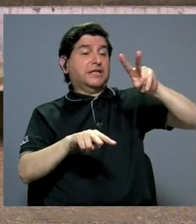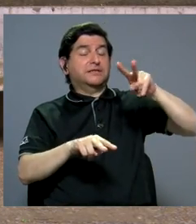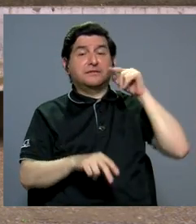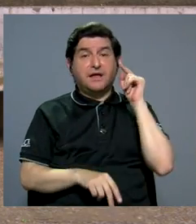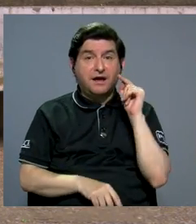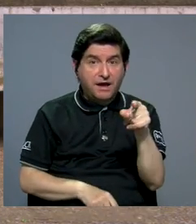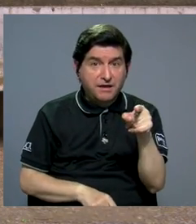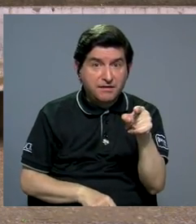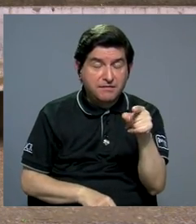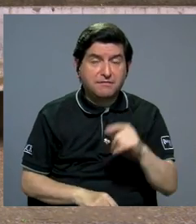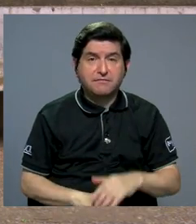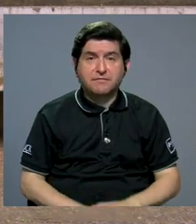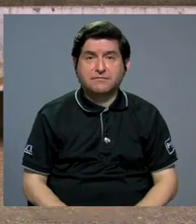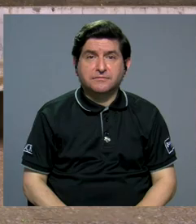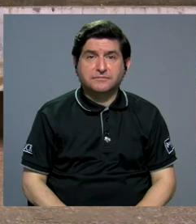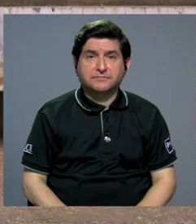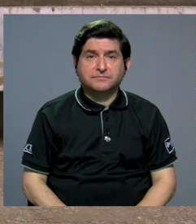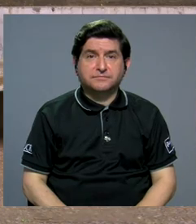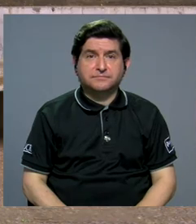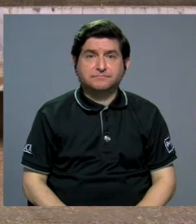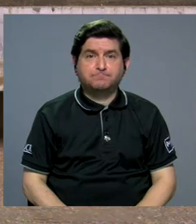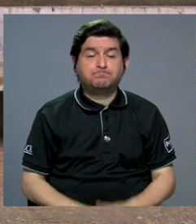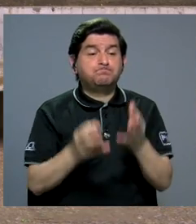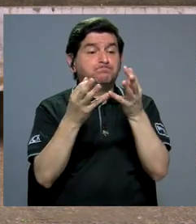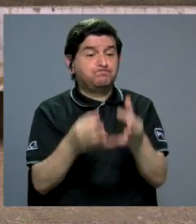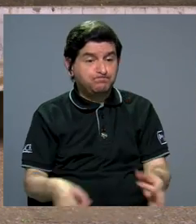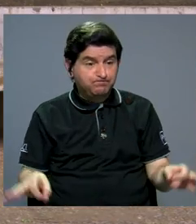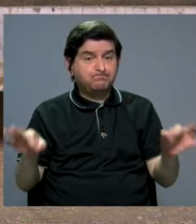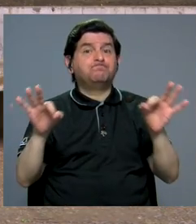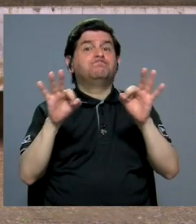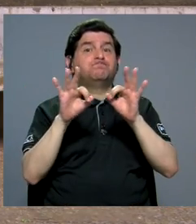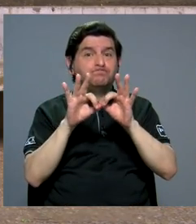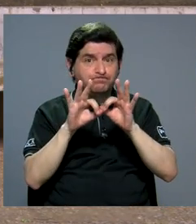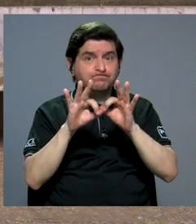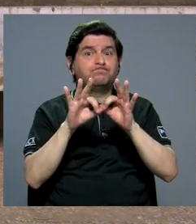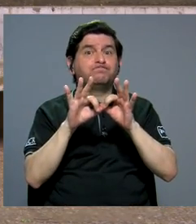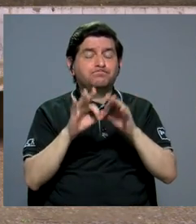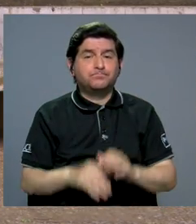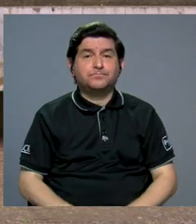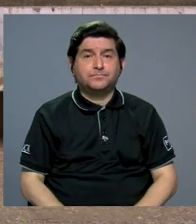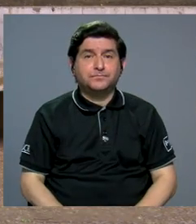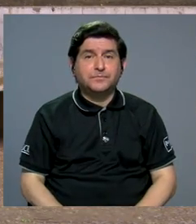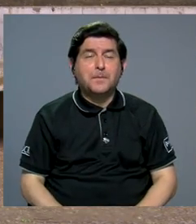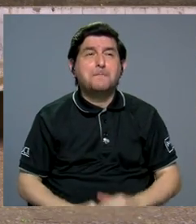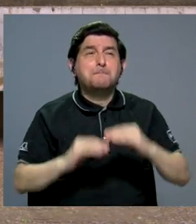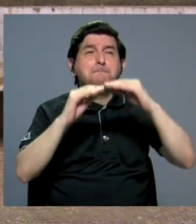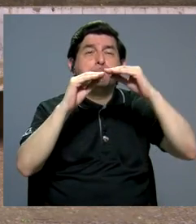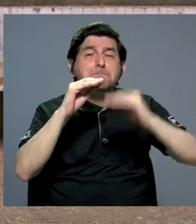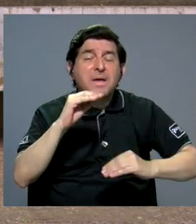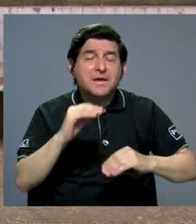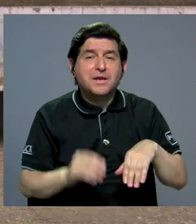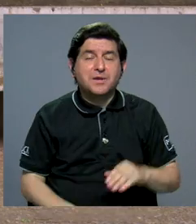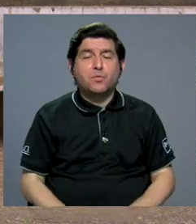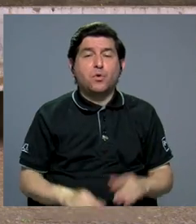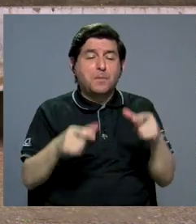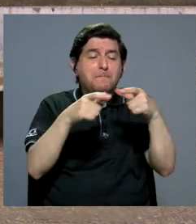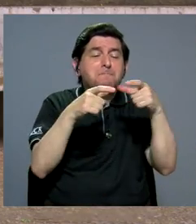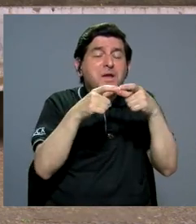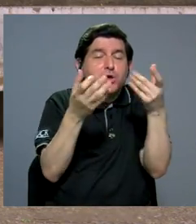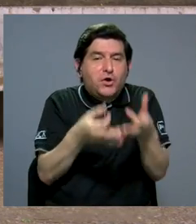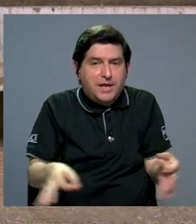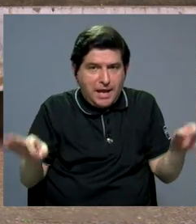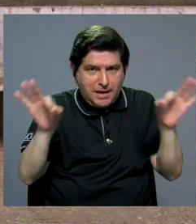eso es fundamentalmente hacer que, por lo menos, para una minoría